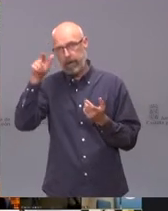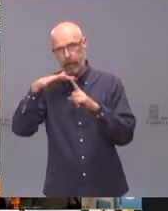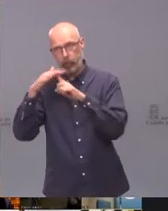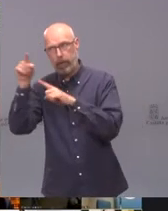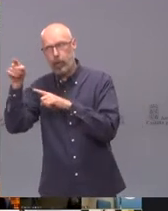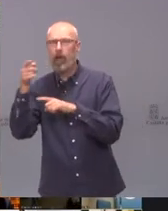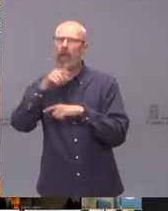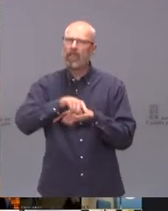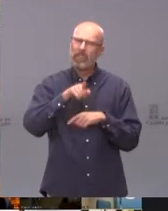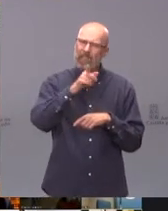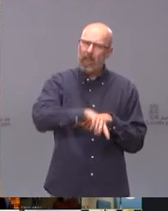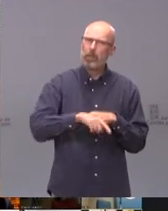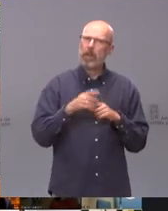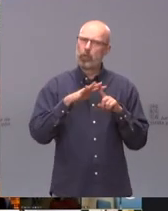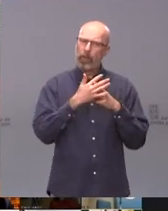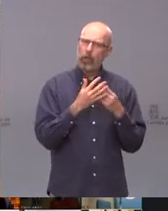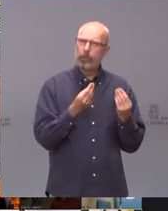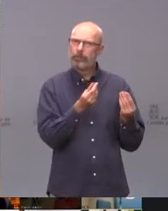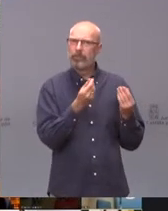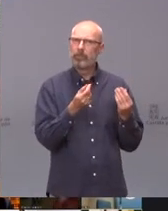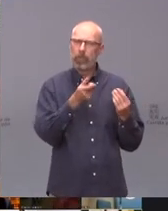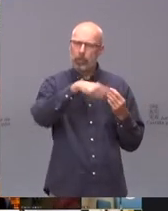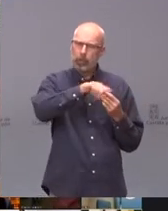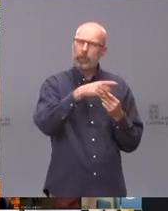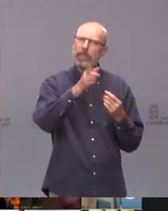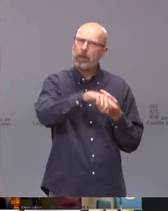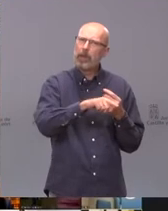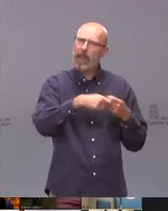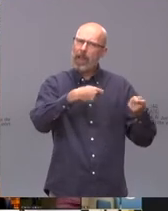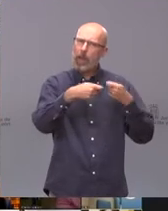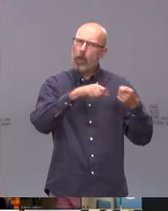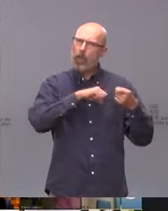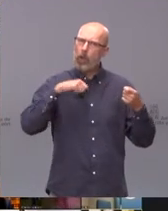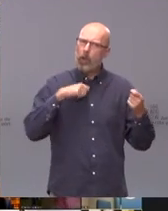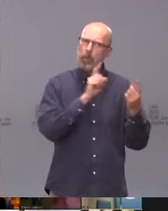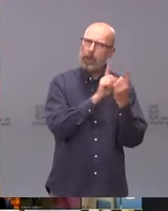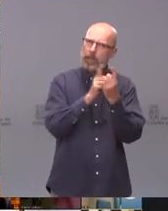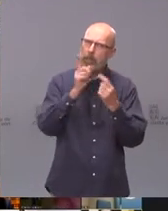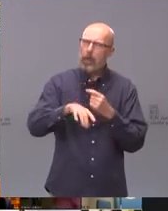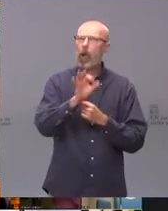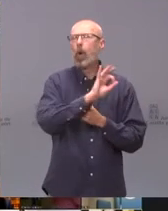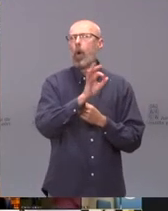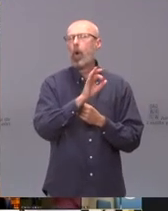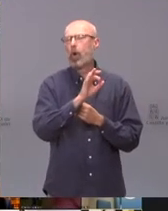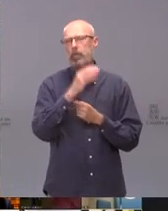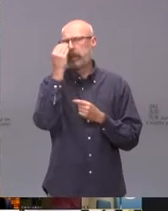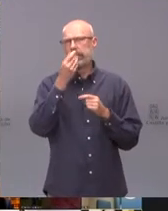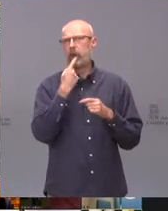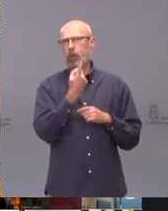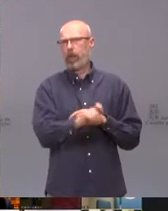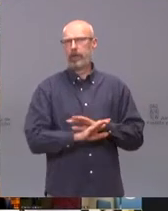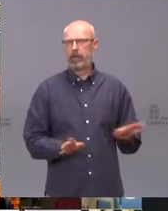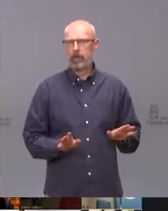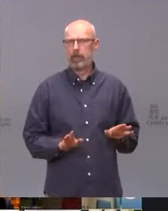comentar, si van a entrar también en esa carrera o si la descartan totalmente. También les quería